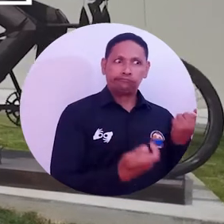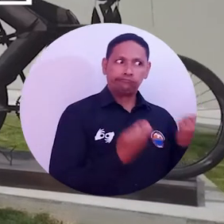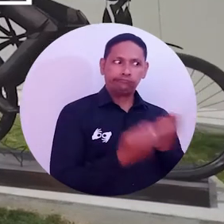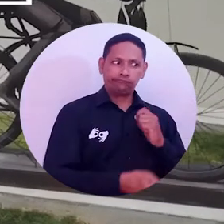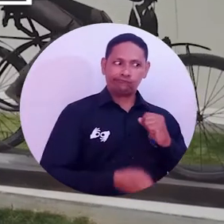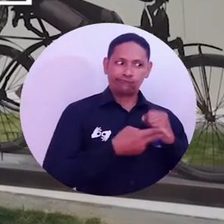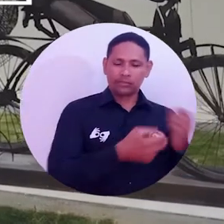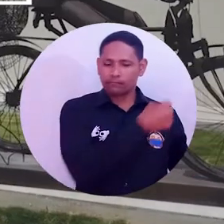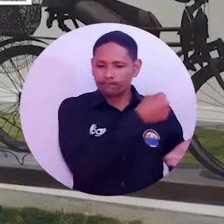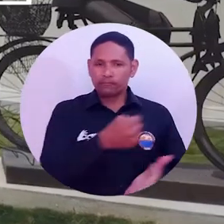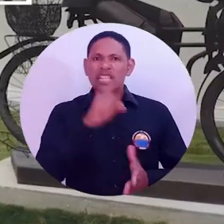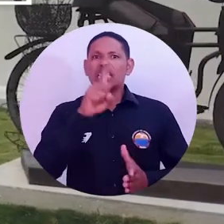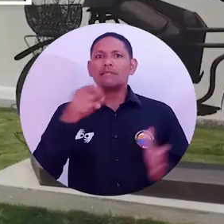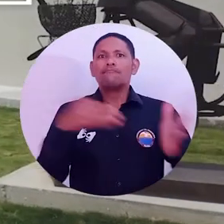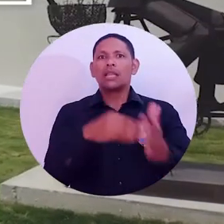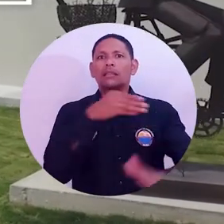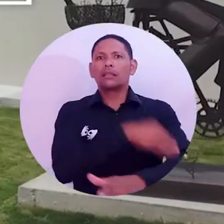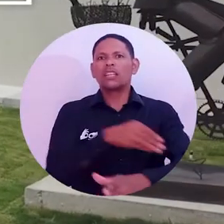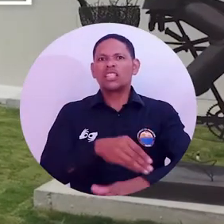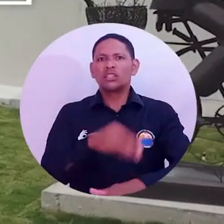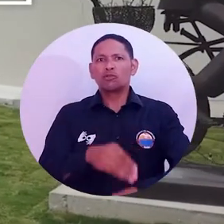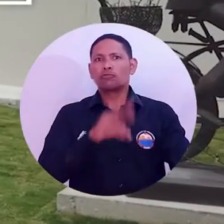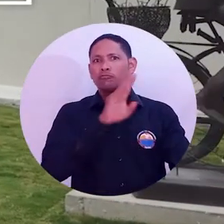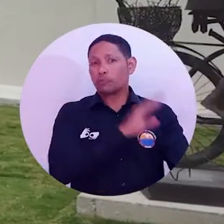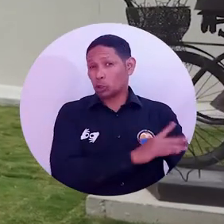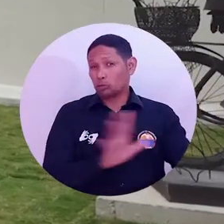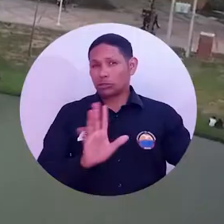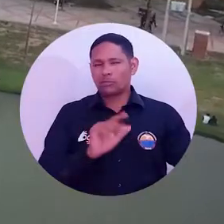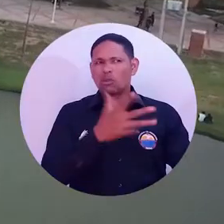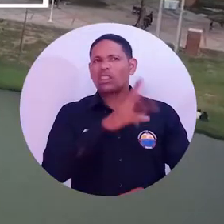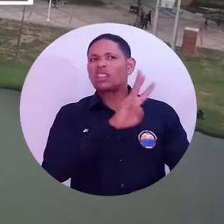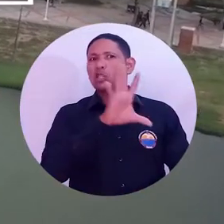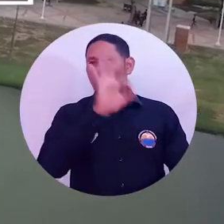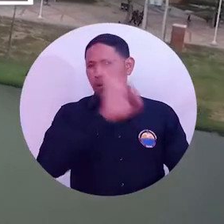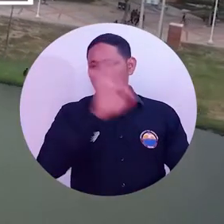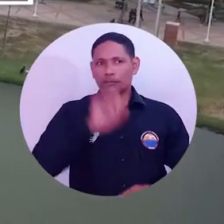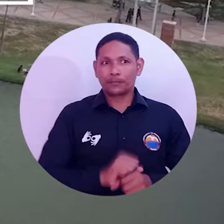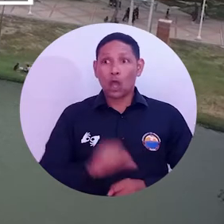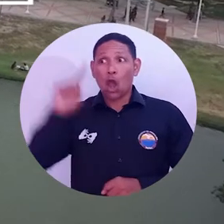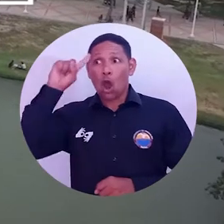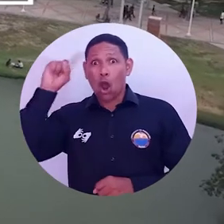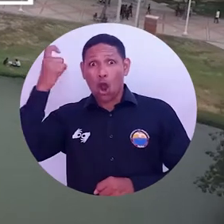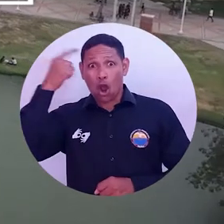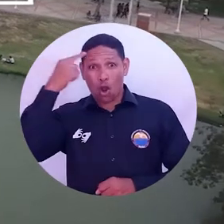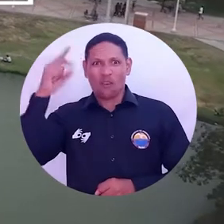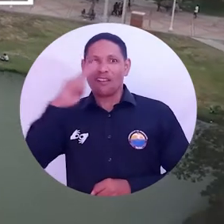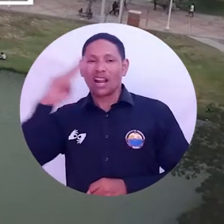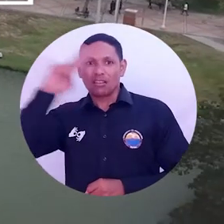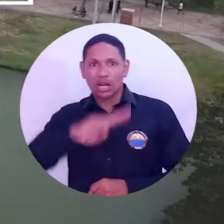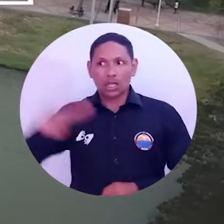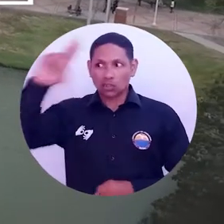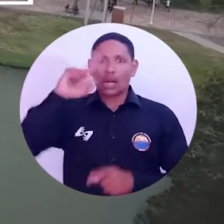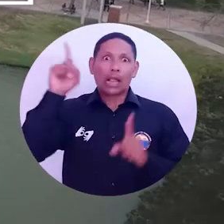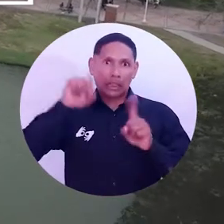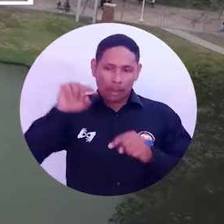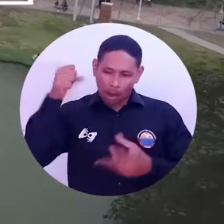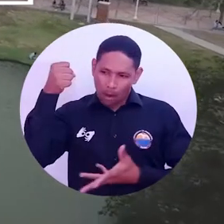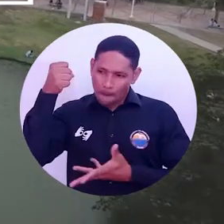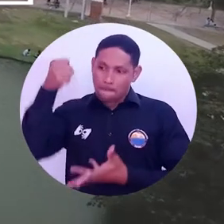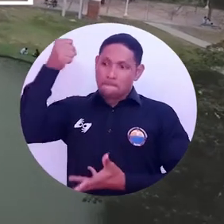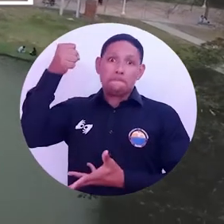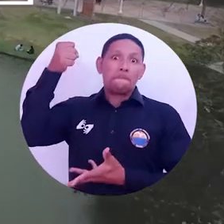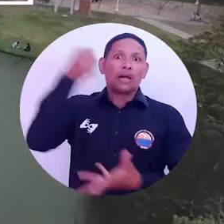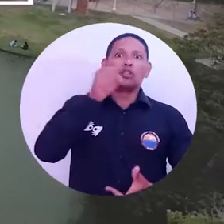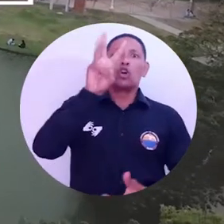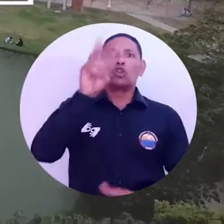6.367 millones de pesos, que es el 35%. El Gobierno Nacional aumenta su participación y nos aportó